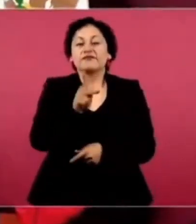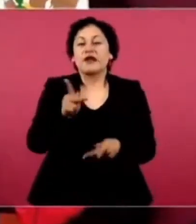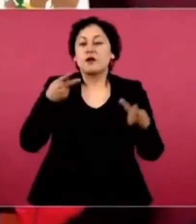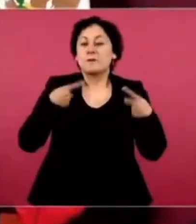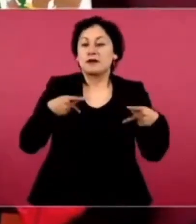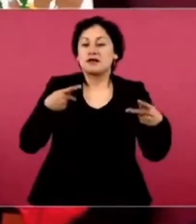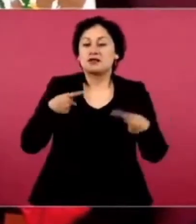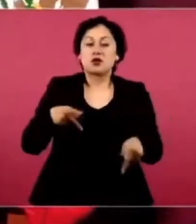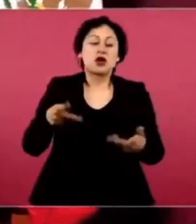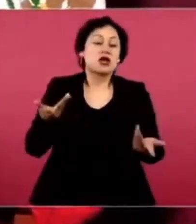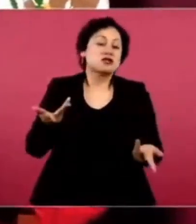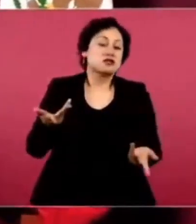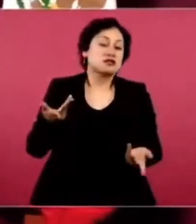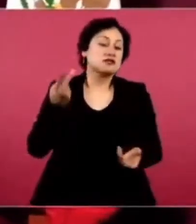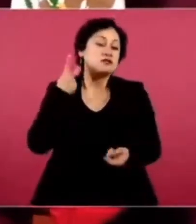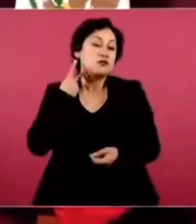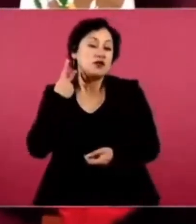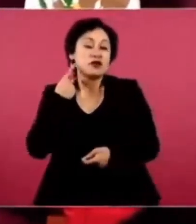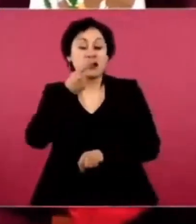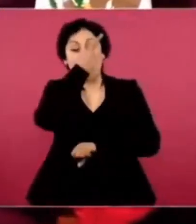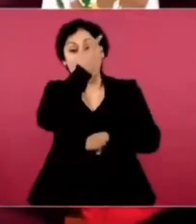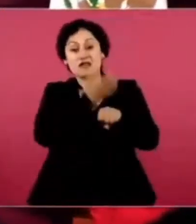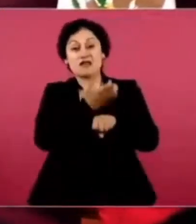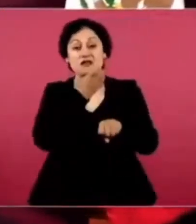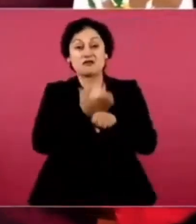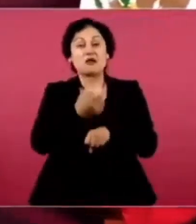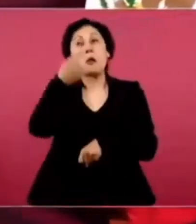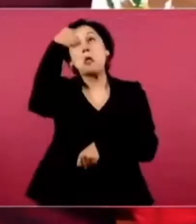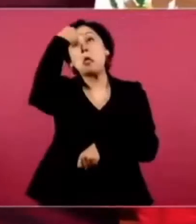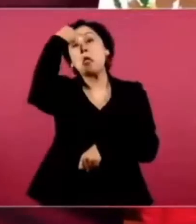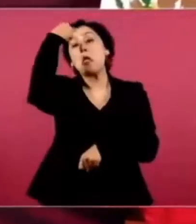Entonces, como estamos en esa temporada de elecciones,